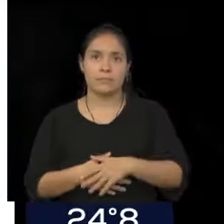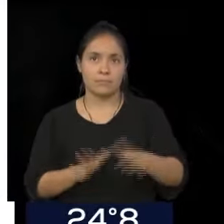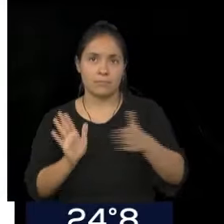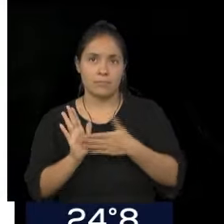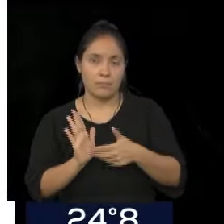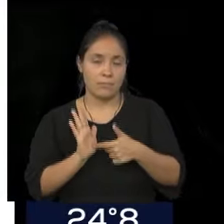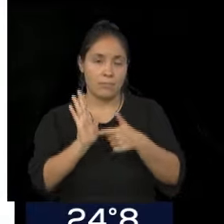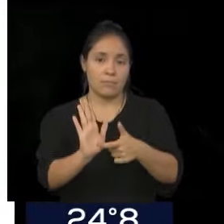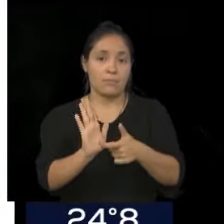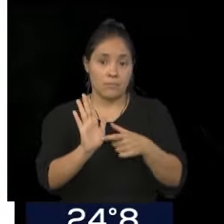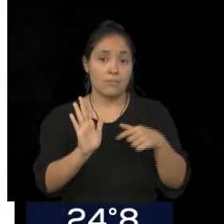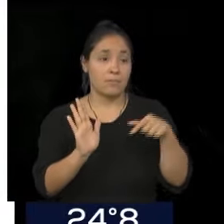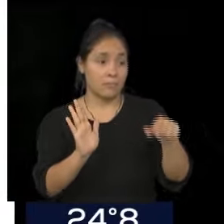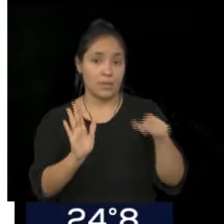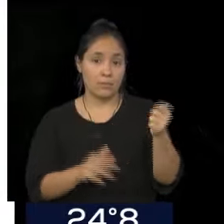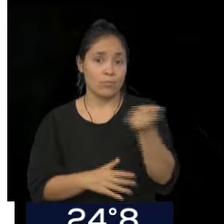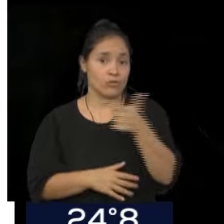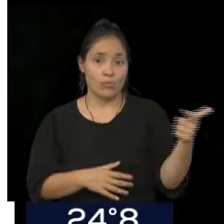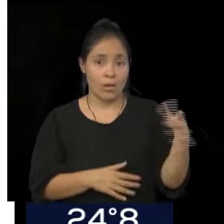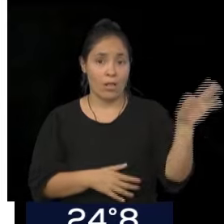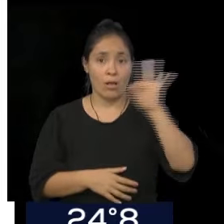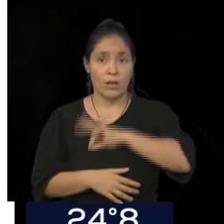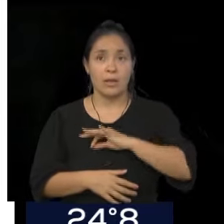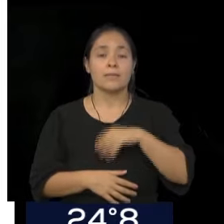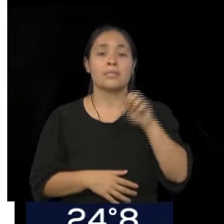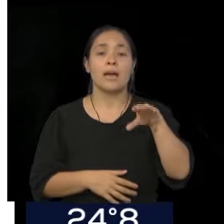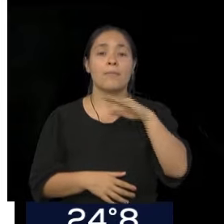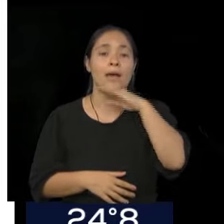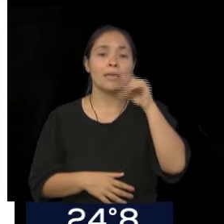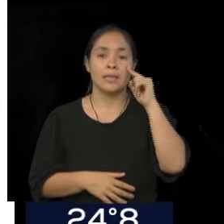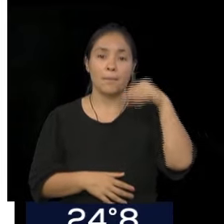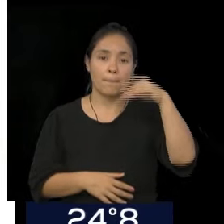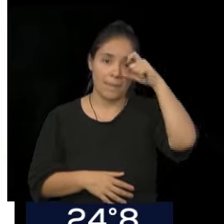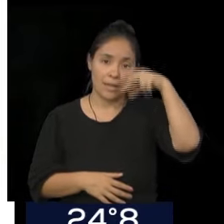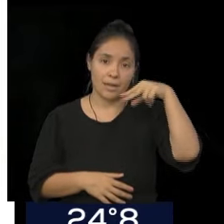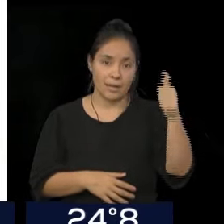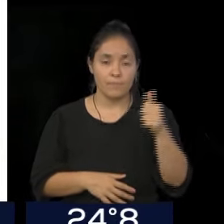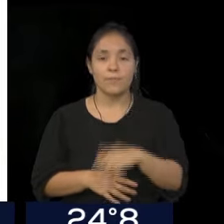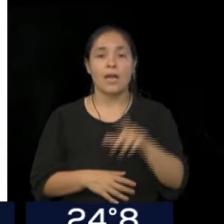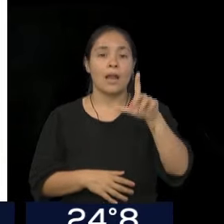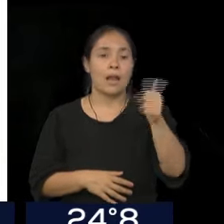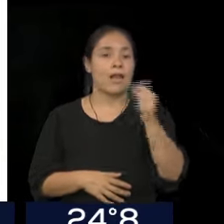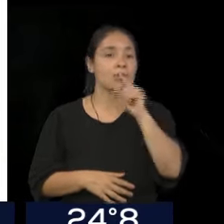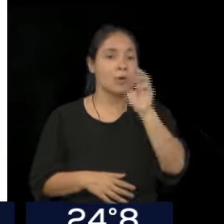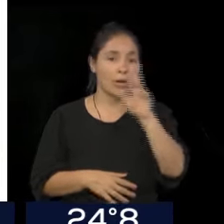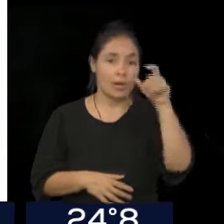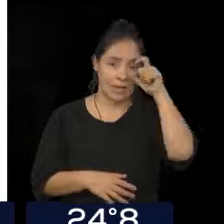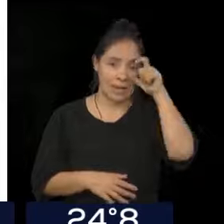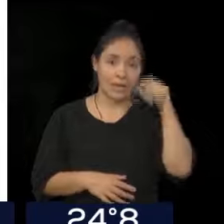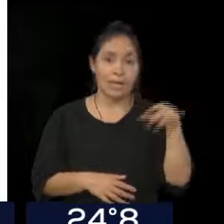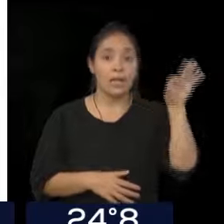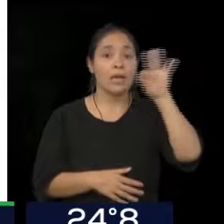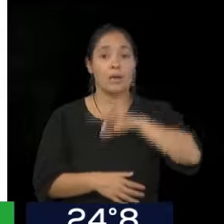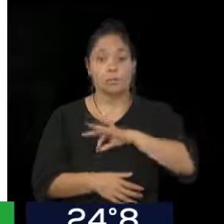esos envolumentos que cobra Jimena La Torre, que es la directora que tiene la provincia allí y a su vez ministra de Energía de la